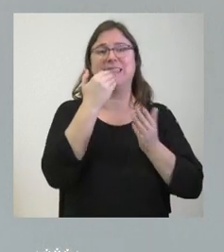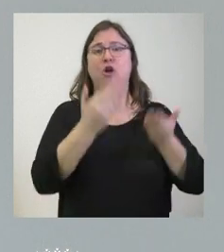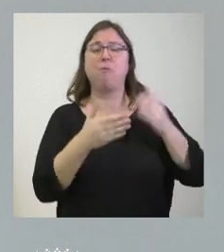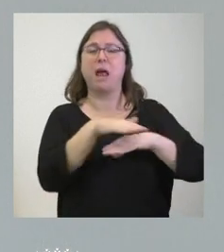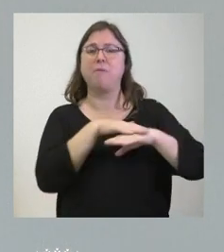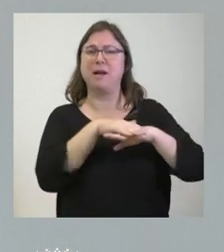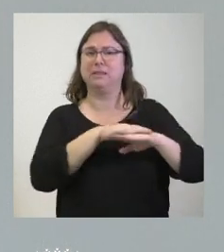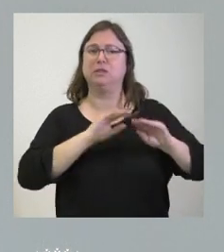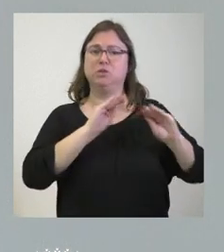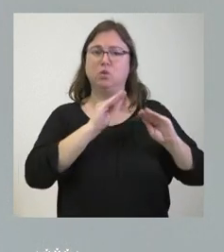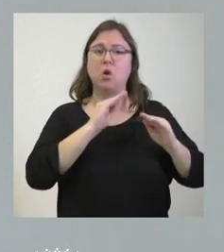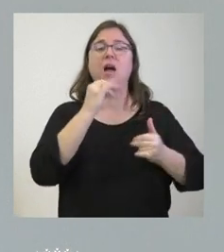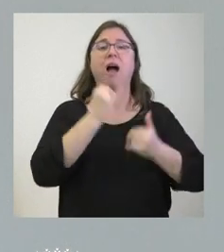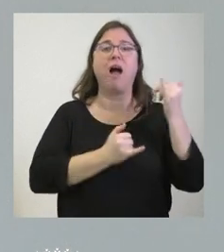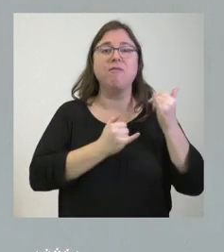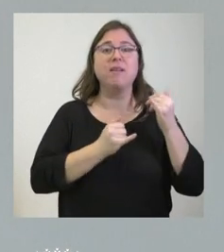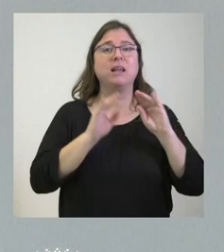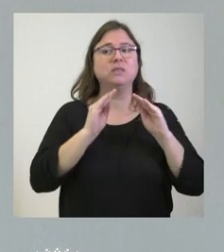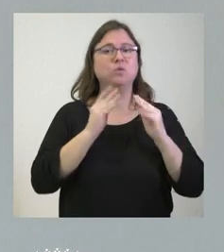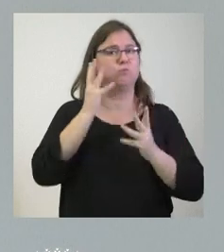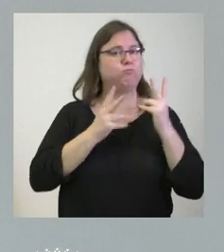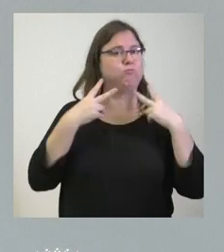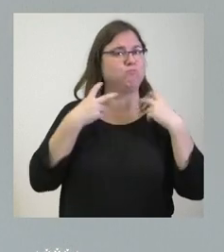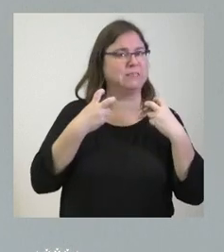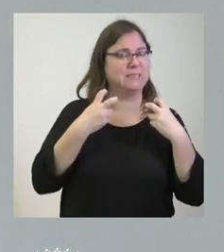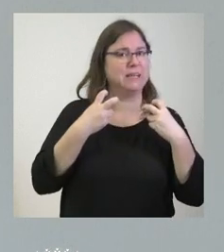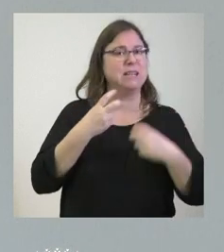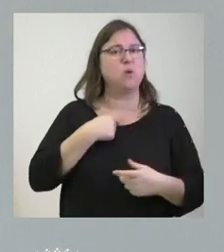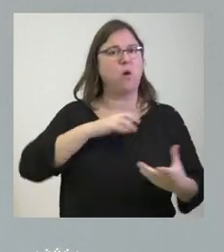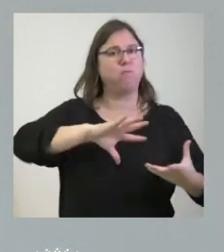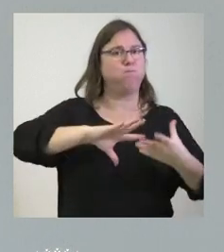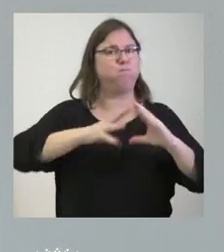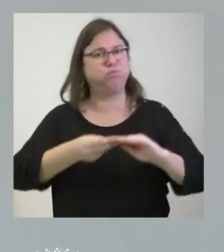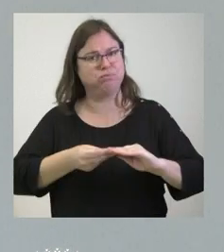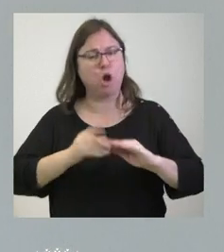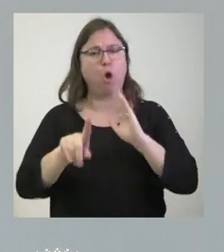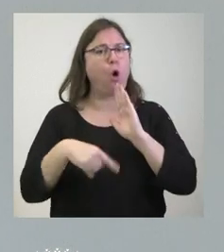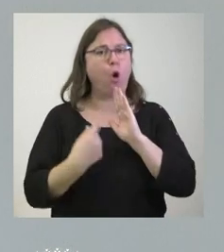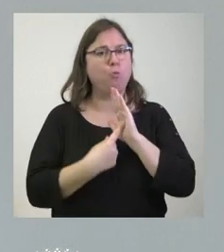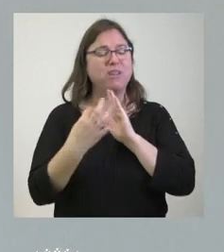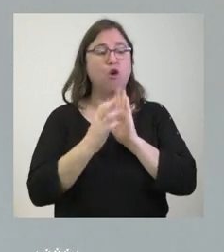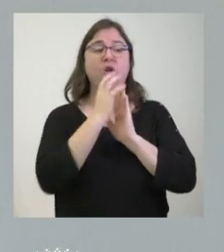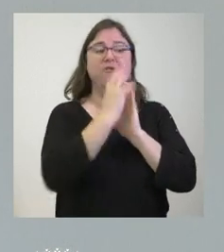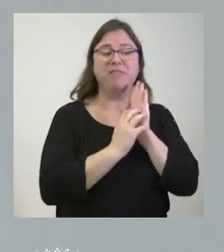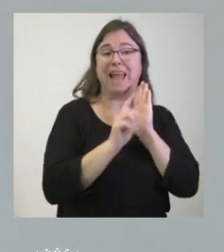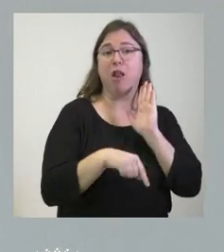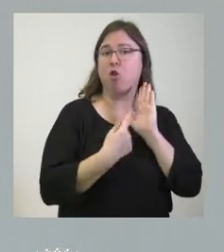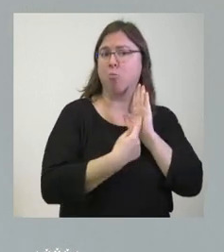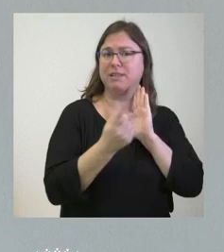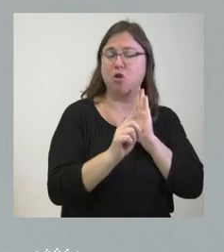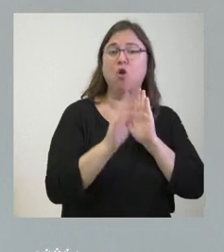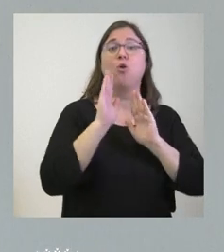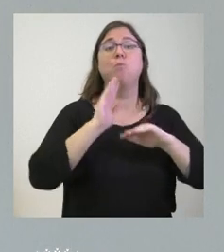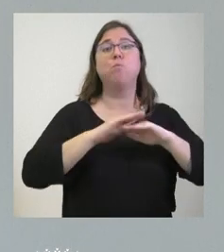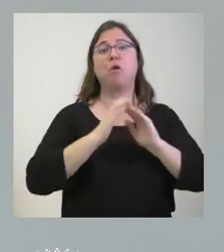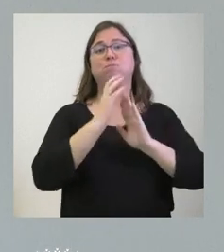imponible y por tanto en relación con su cuota tributaria tampoco le sería aplicable en su integridad la deducción fiscal porque lógicamente la deducción superaría